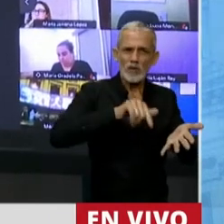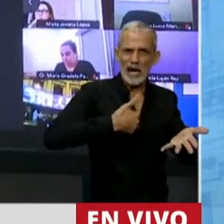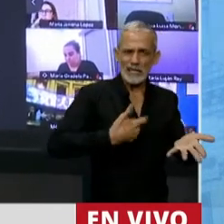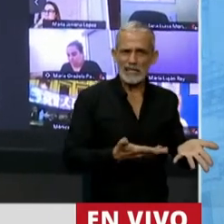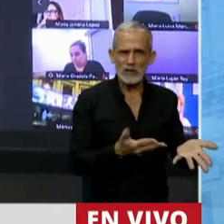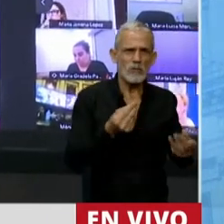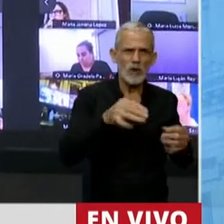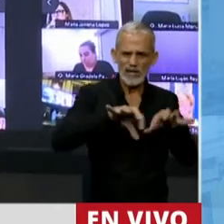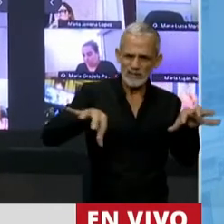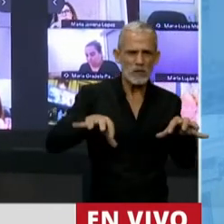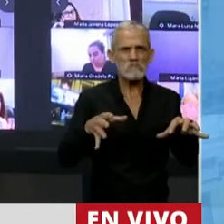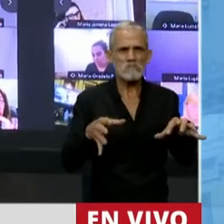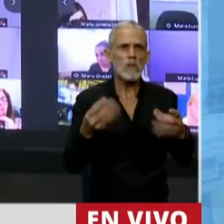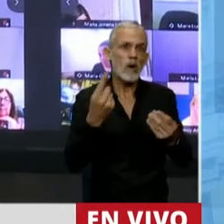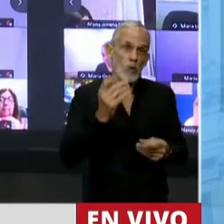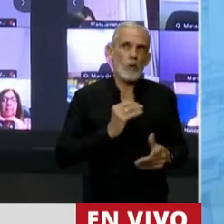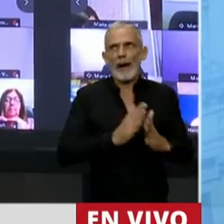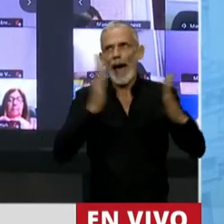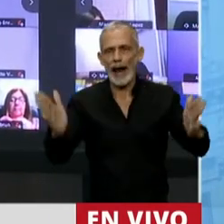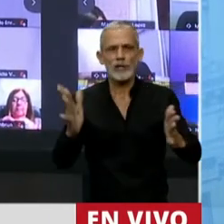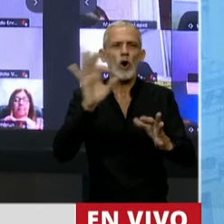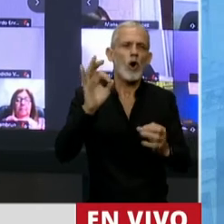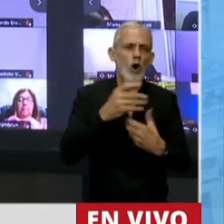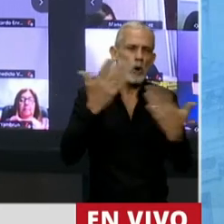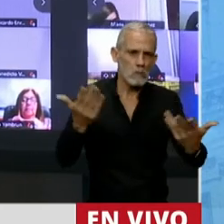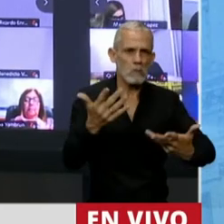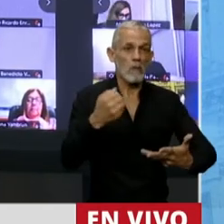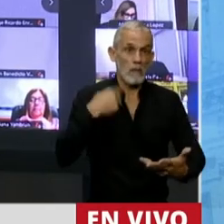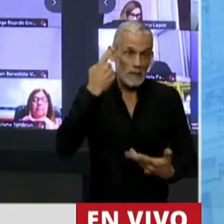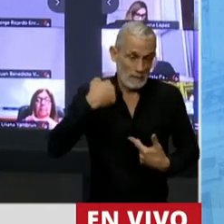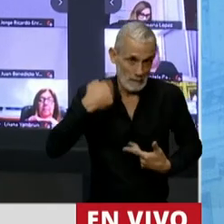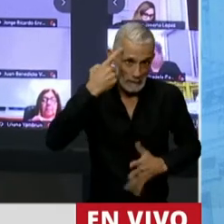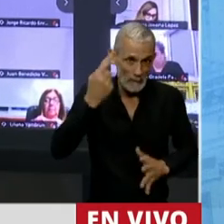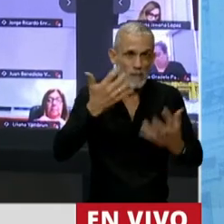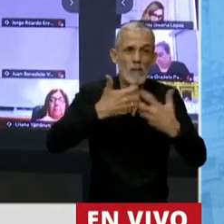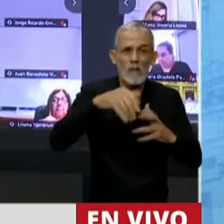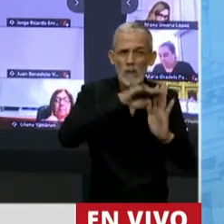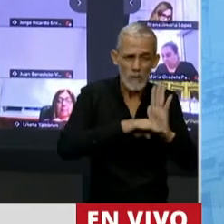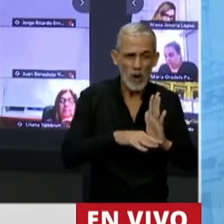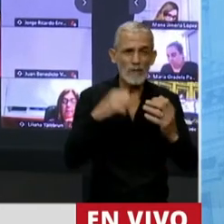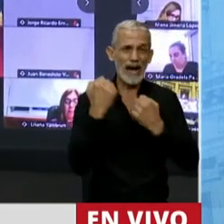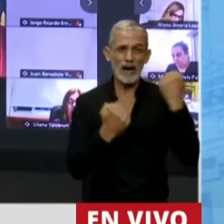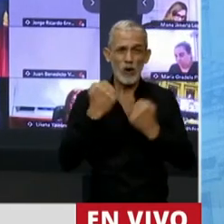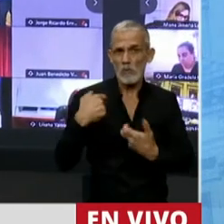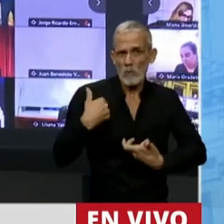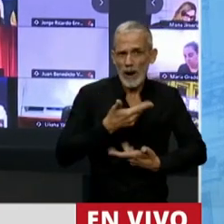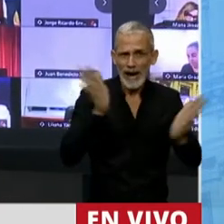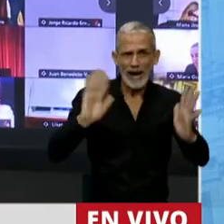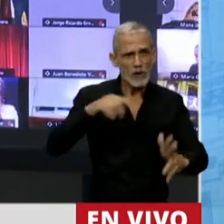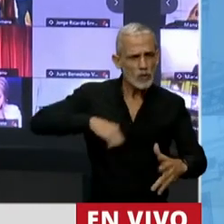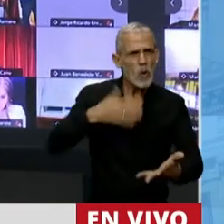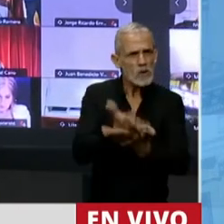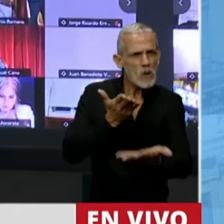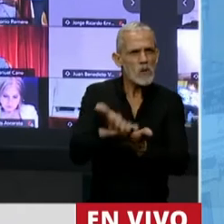podrá decir que nada más que por un año, en realidad debería ser parte de un programa económico que nosotros venimos